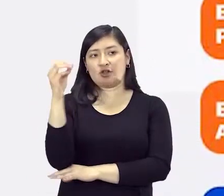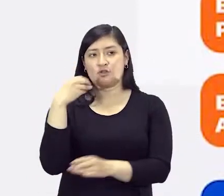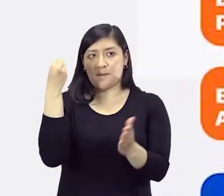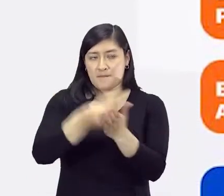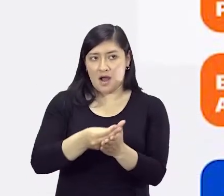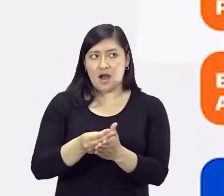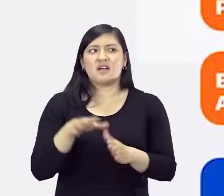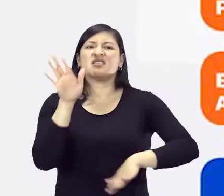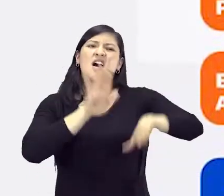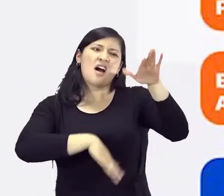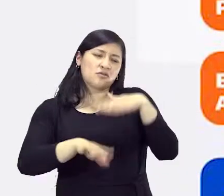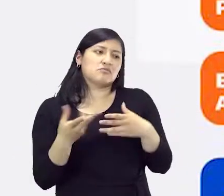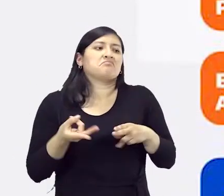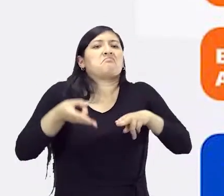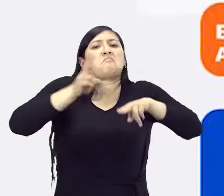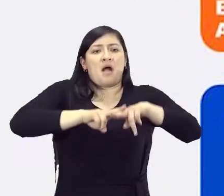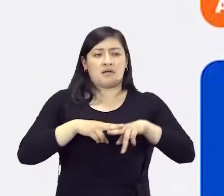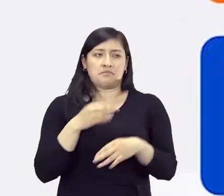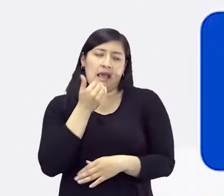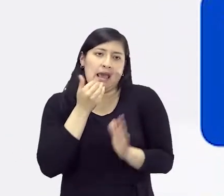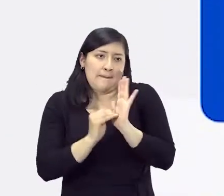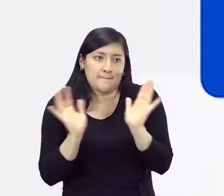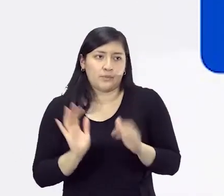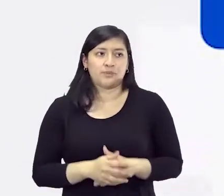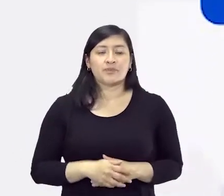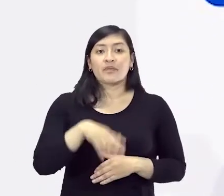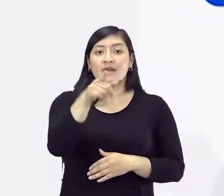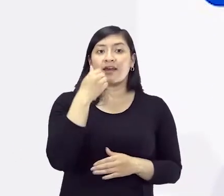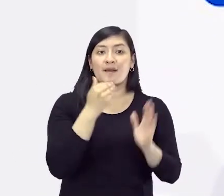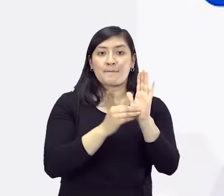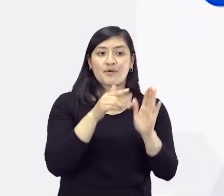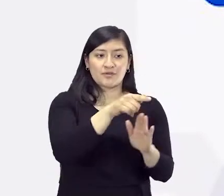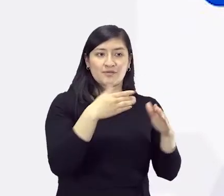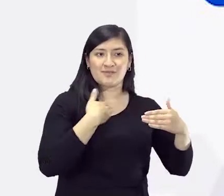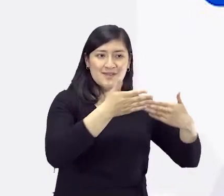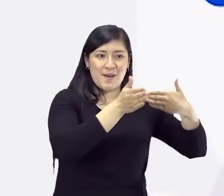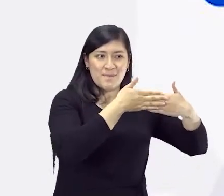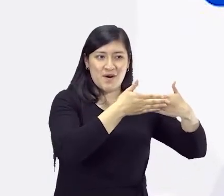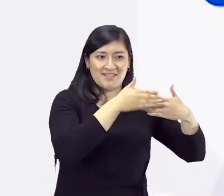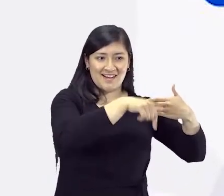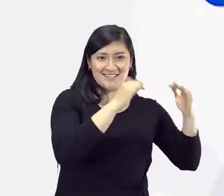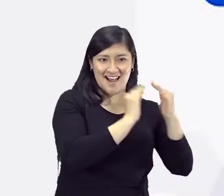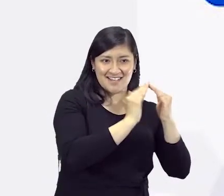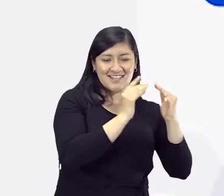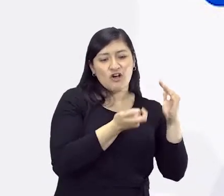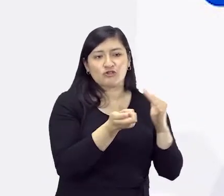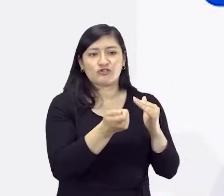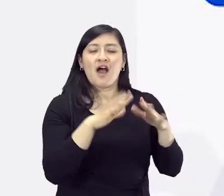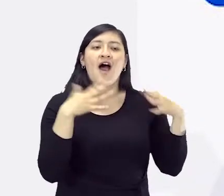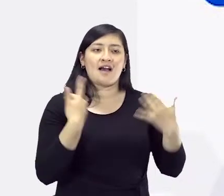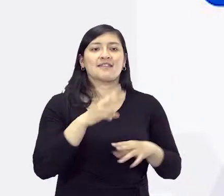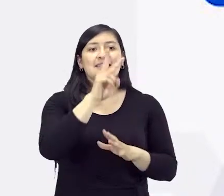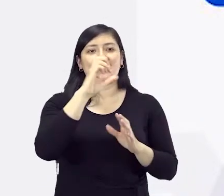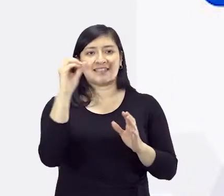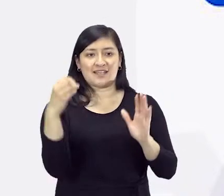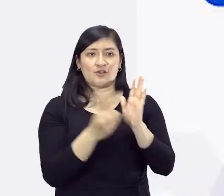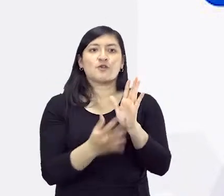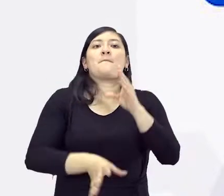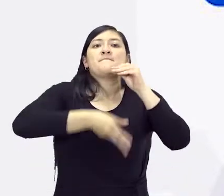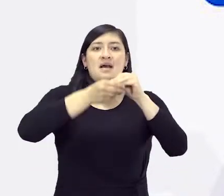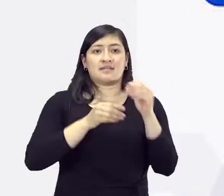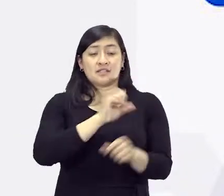.700 pesos. Ya en lo que corresponde a algunos recargos, por ejemplo el recargo de servicio puerta a puerta hay que pagar 700 pesos